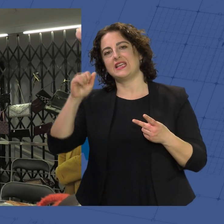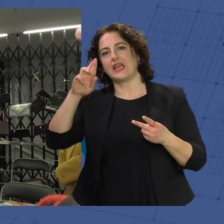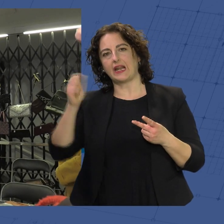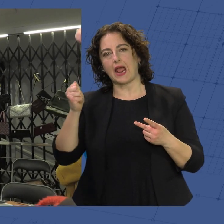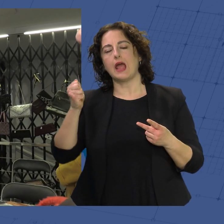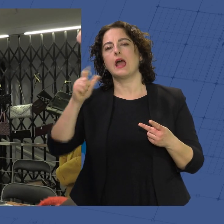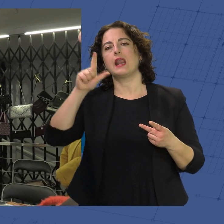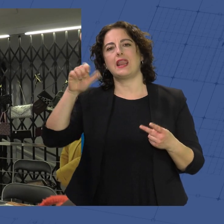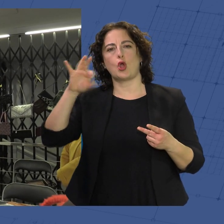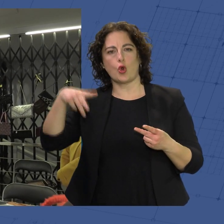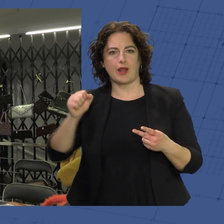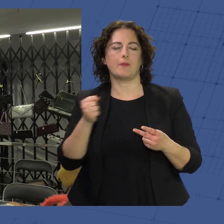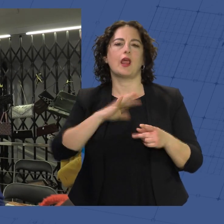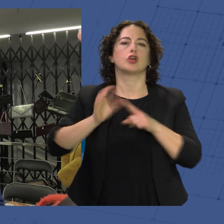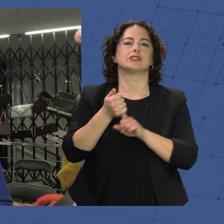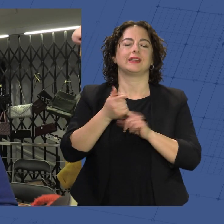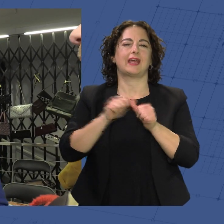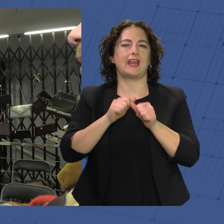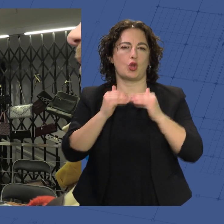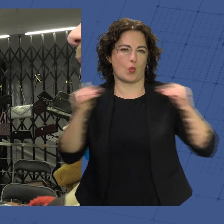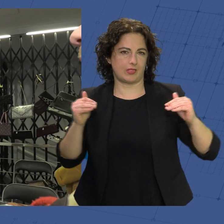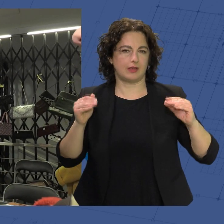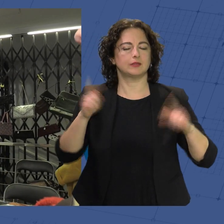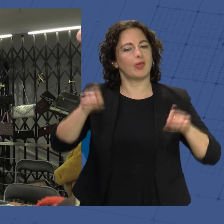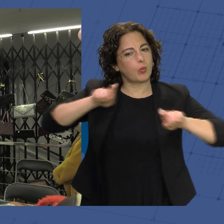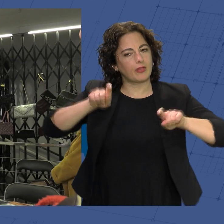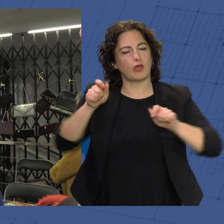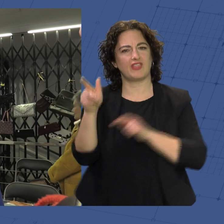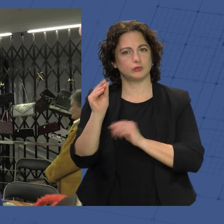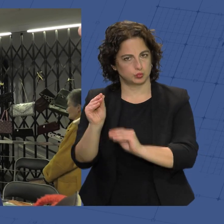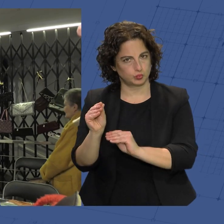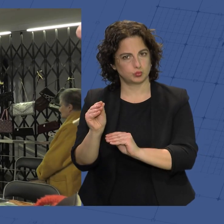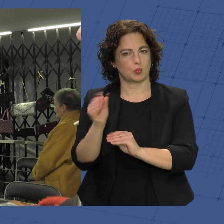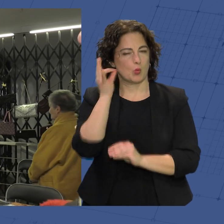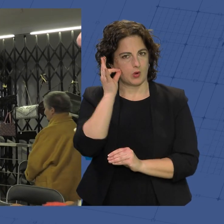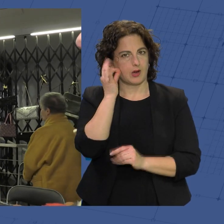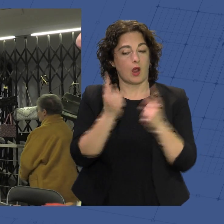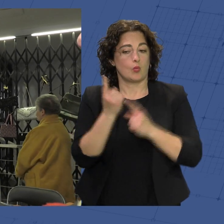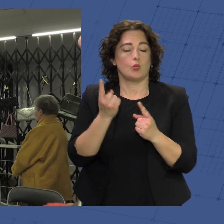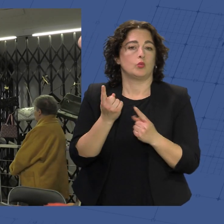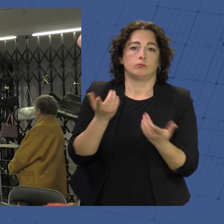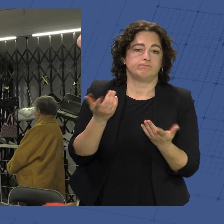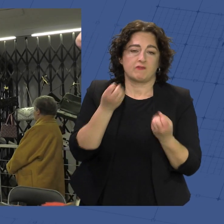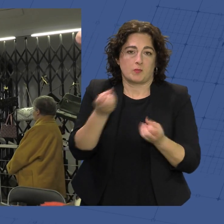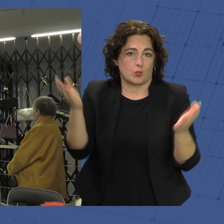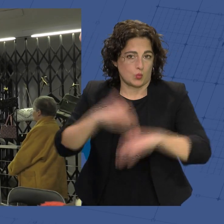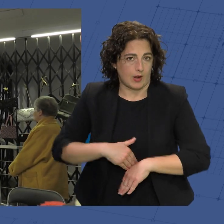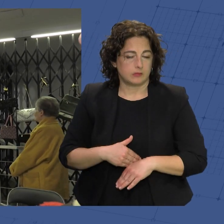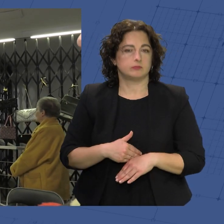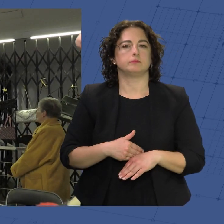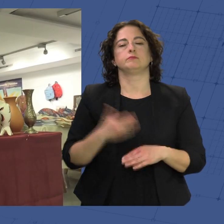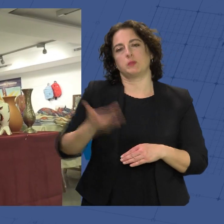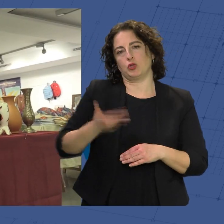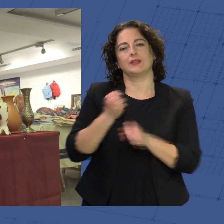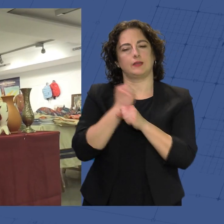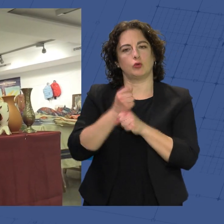conseguir igualdad de género y educar también a las mujeres en sus derechos. En sus derechos que tienen, que a lo mejor tienen falta de información. Es muy importante hacer esa gran